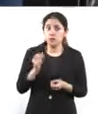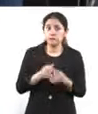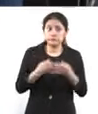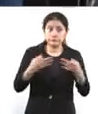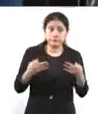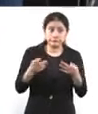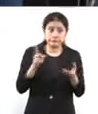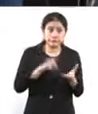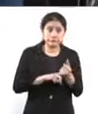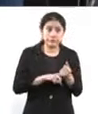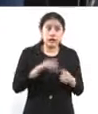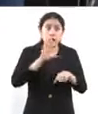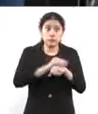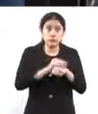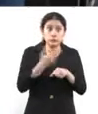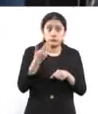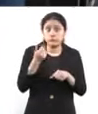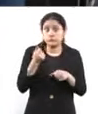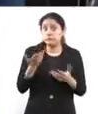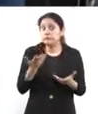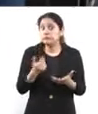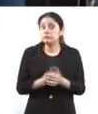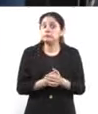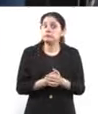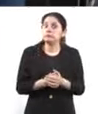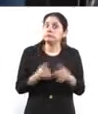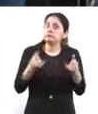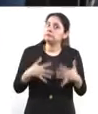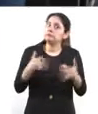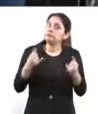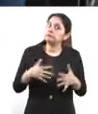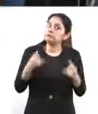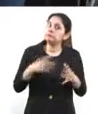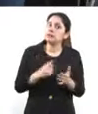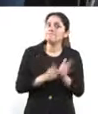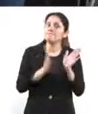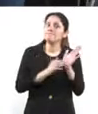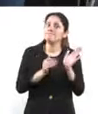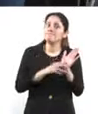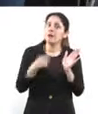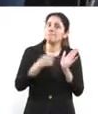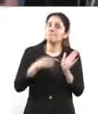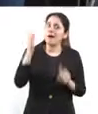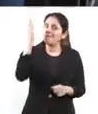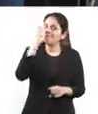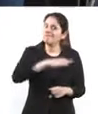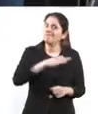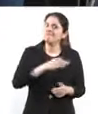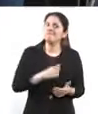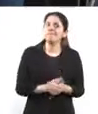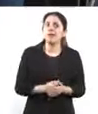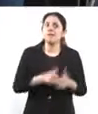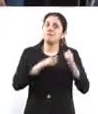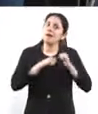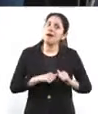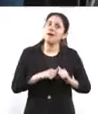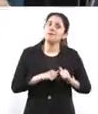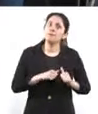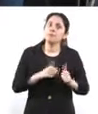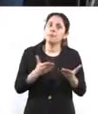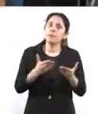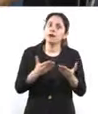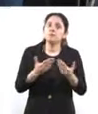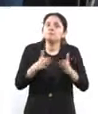pues hicieron trampa, presentaron documentos falsos ante las autoridades para abrir. ¿Se les va a dar